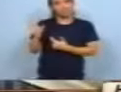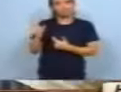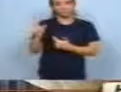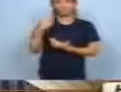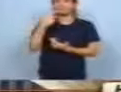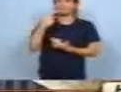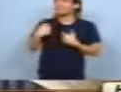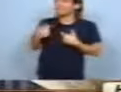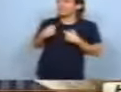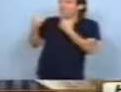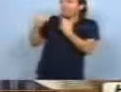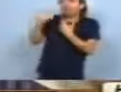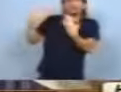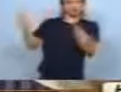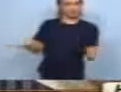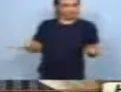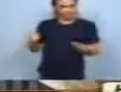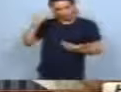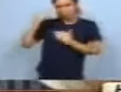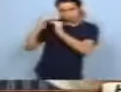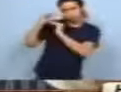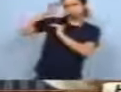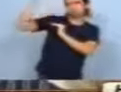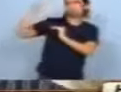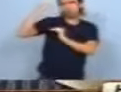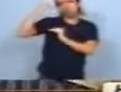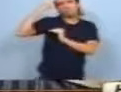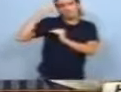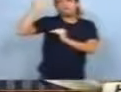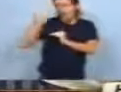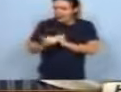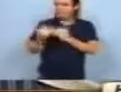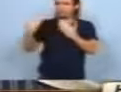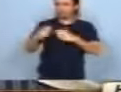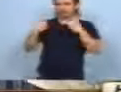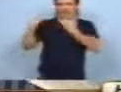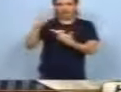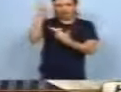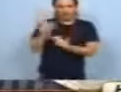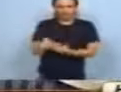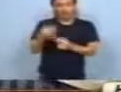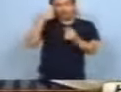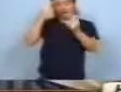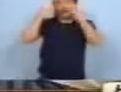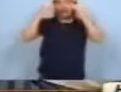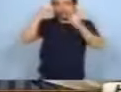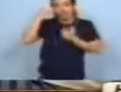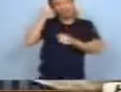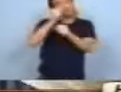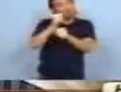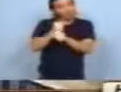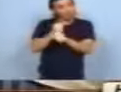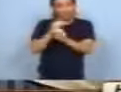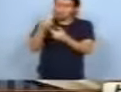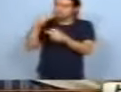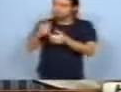hay que darle la posibilidad. Yo siempre creo en la posibilidad a la gente. Entonces aprenden a trabajar, se